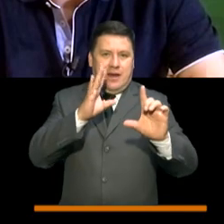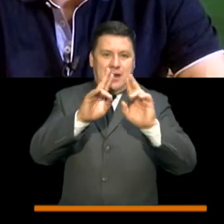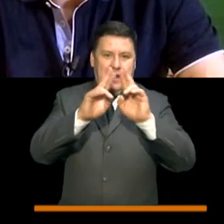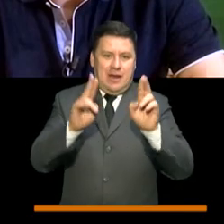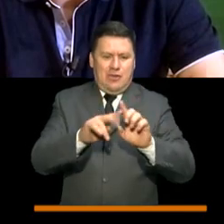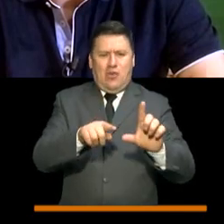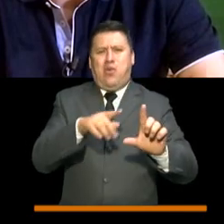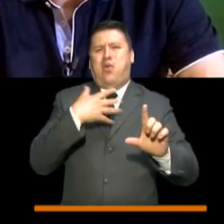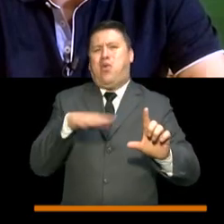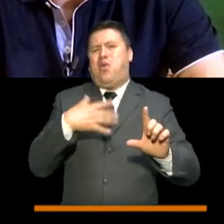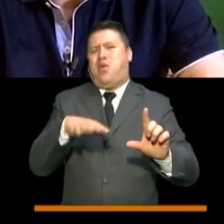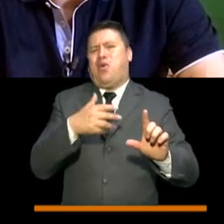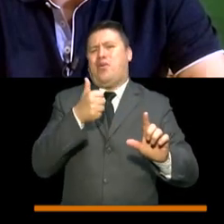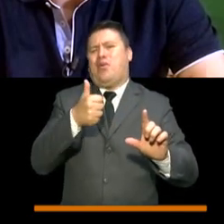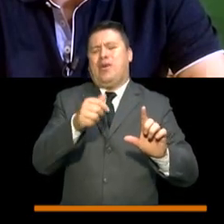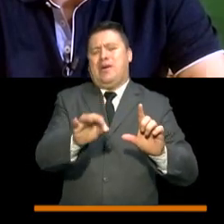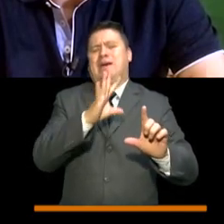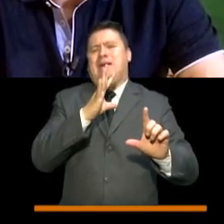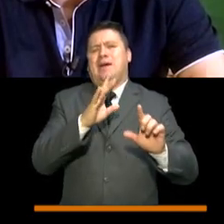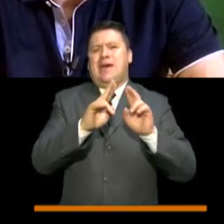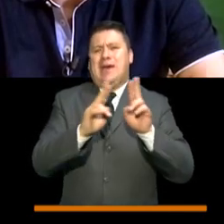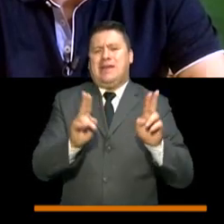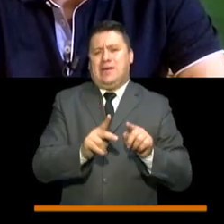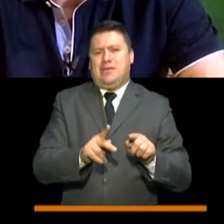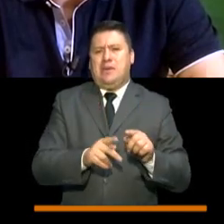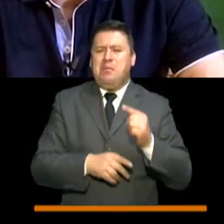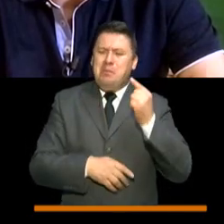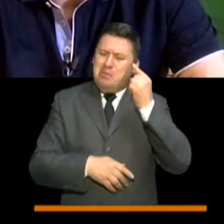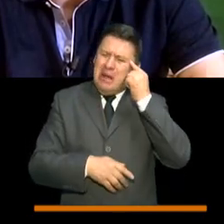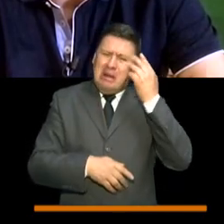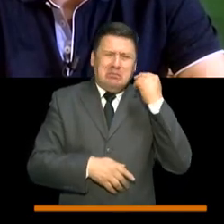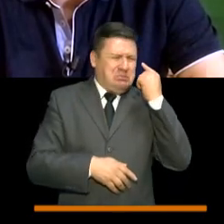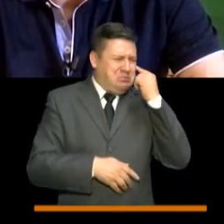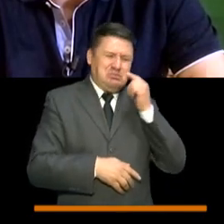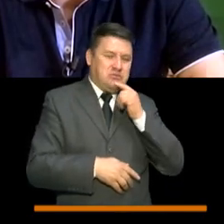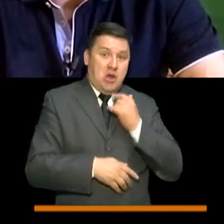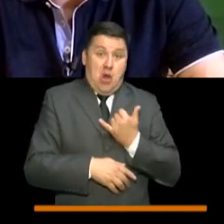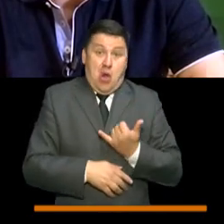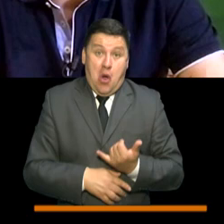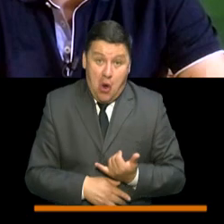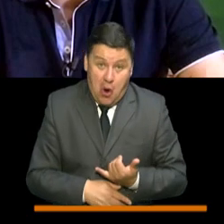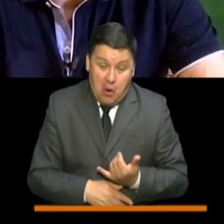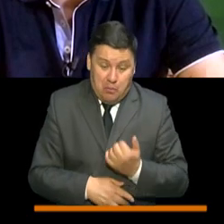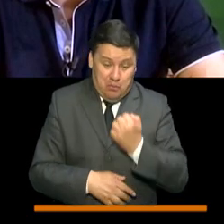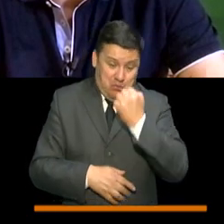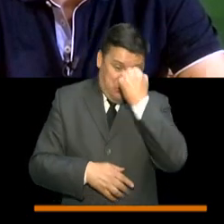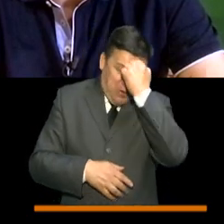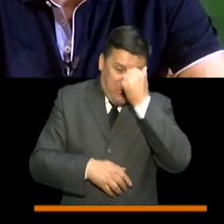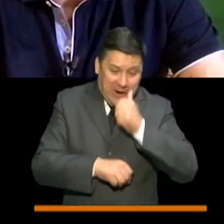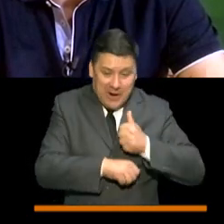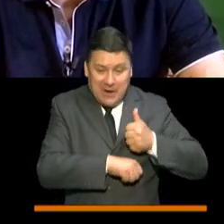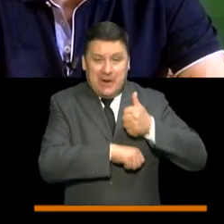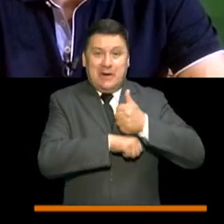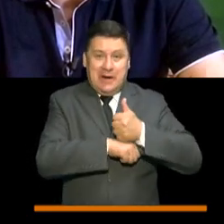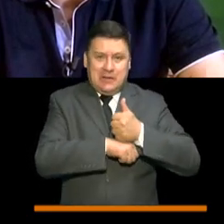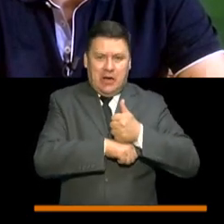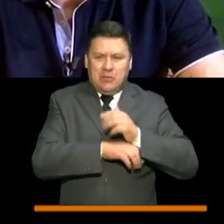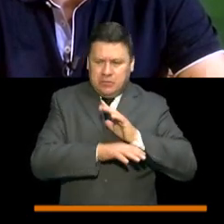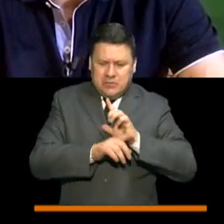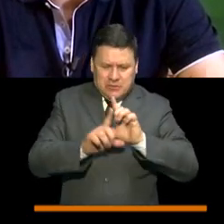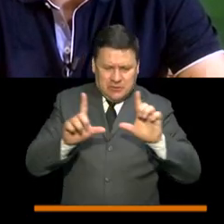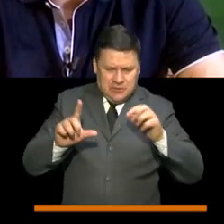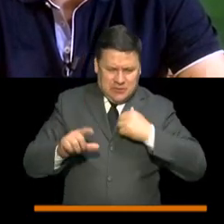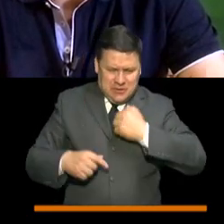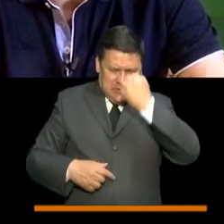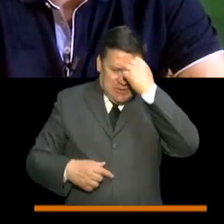Internet, las posibilidades eran mínimas, pero hoy creo que nuestros profes, nuestros rectores hicieron su mejor